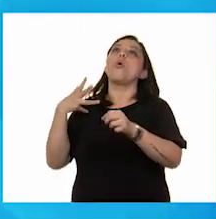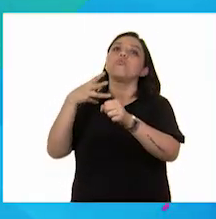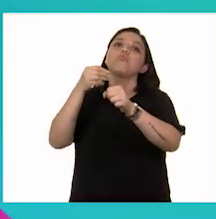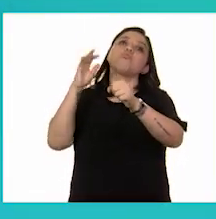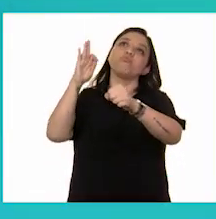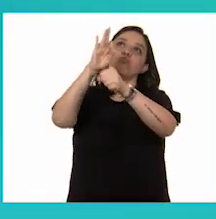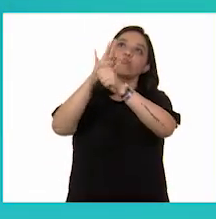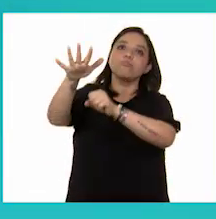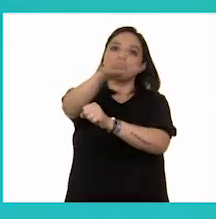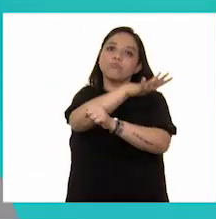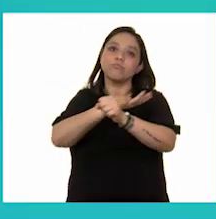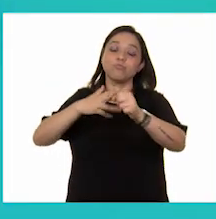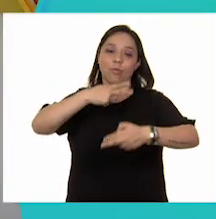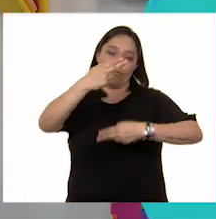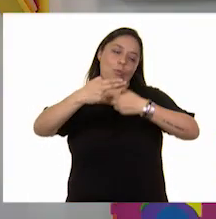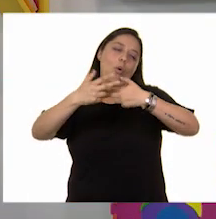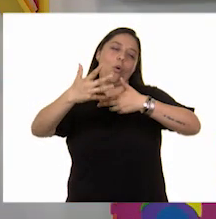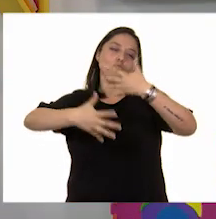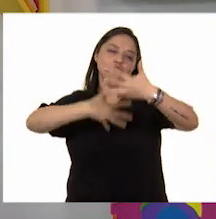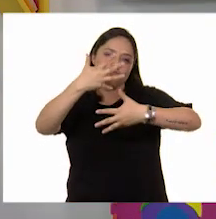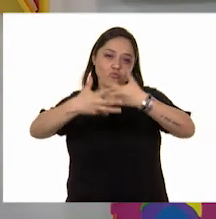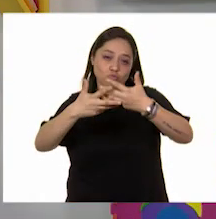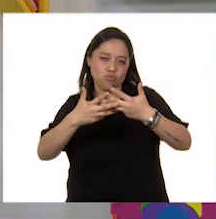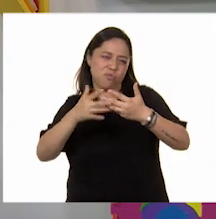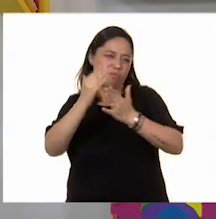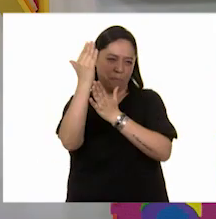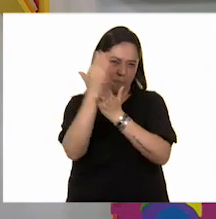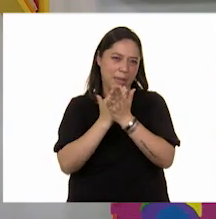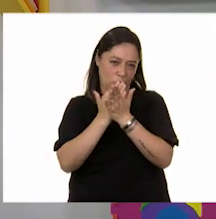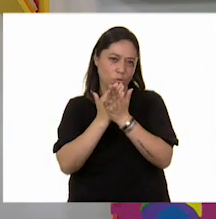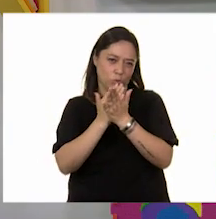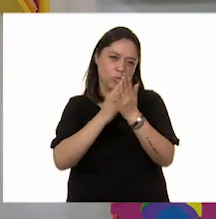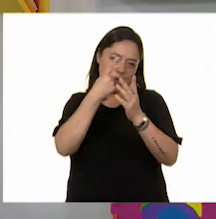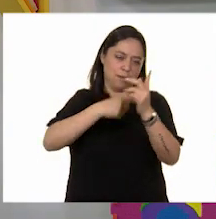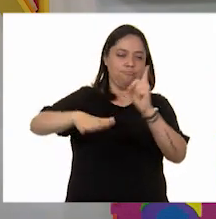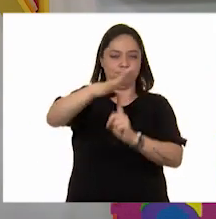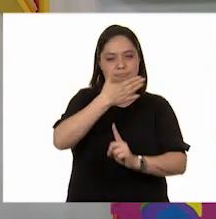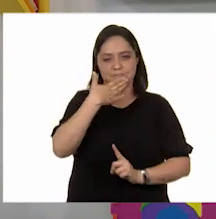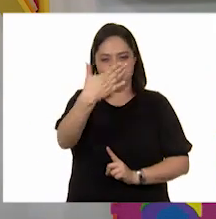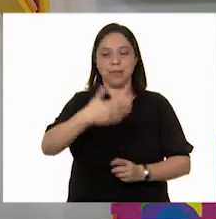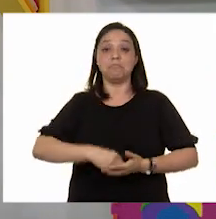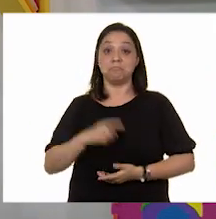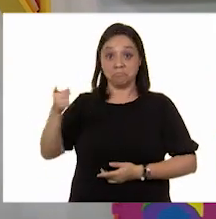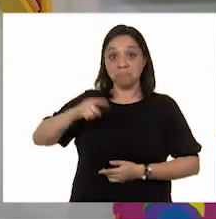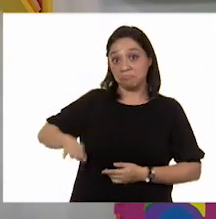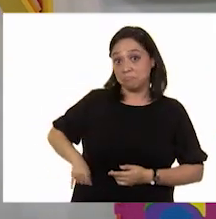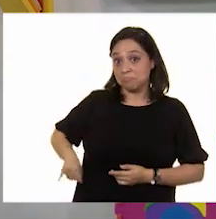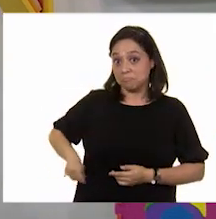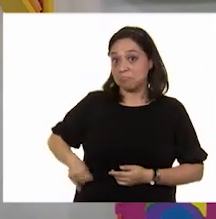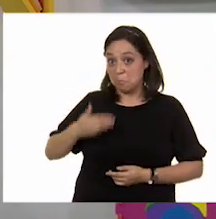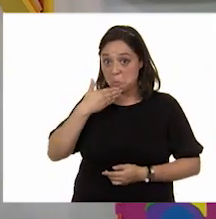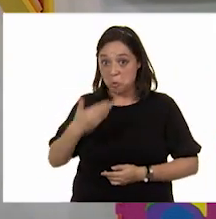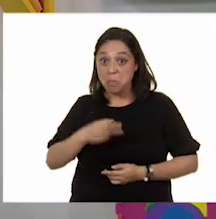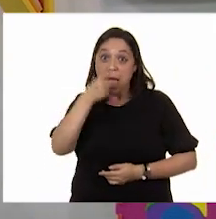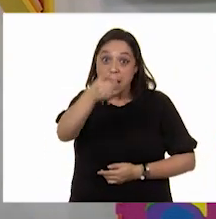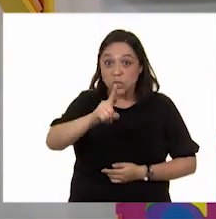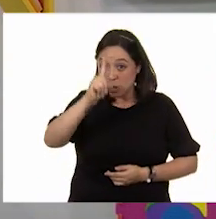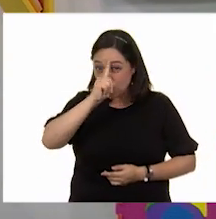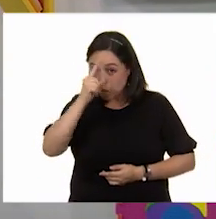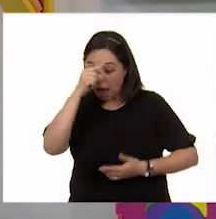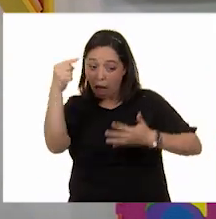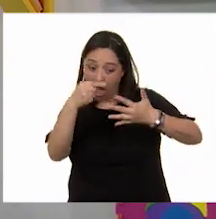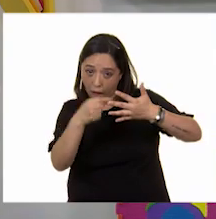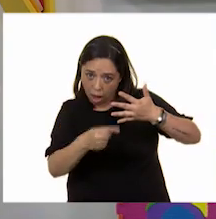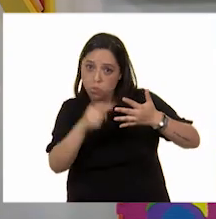en un mejor medio ambiente. Muy interesantes estos tips. Niñas y niños pueden compartir con su familia estas recomendaciones.